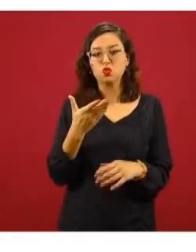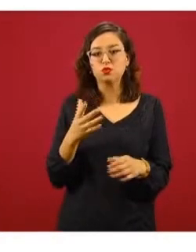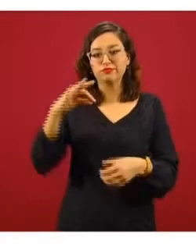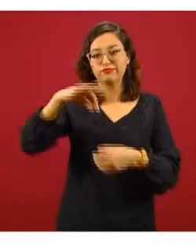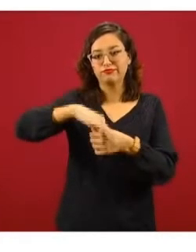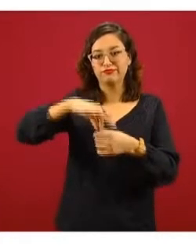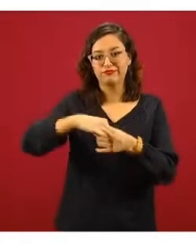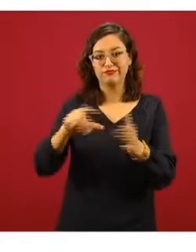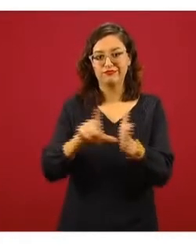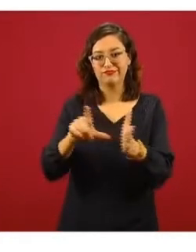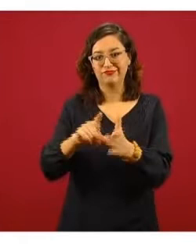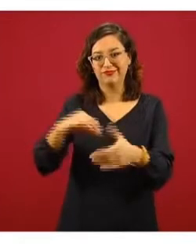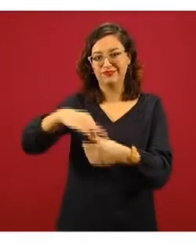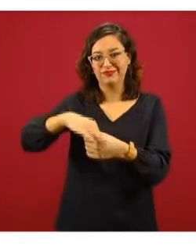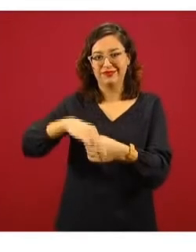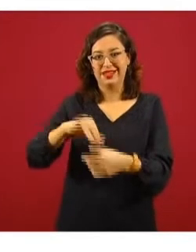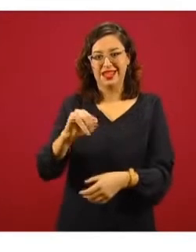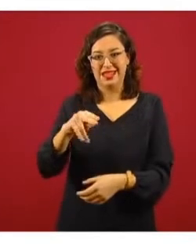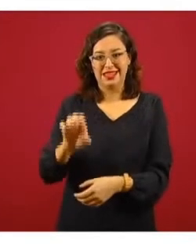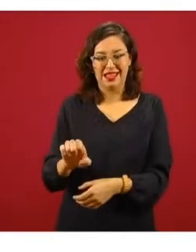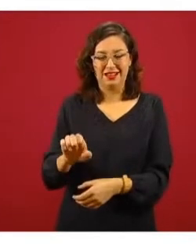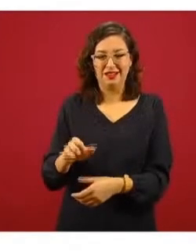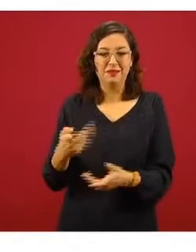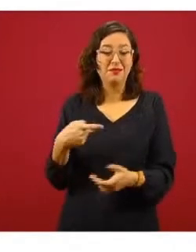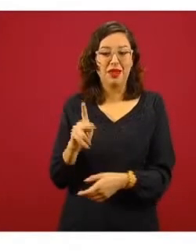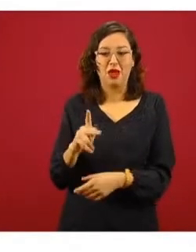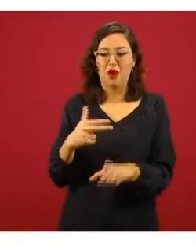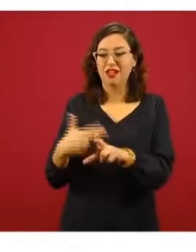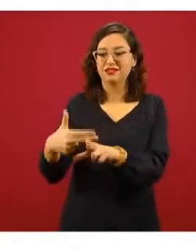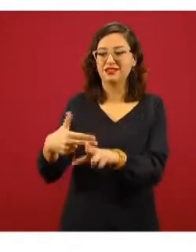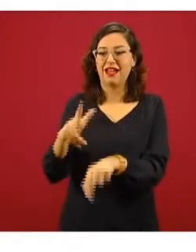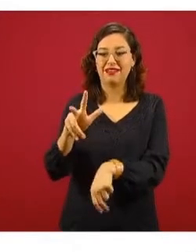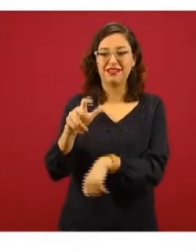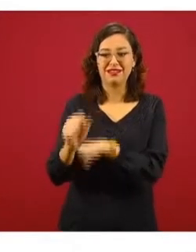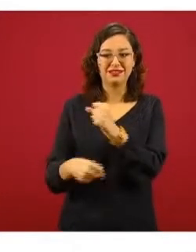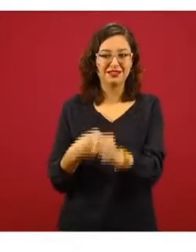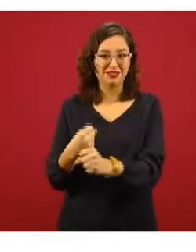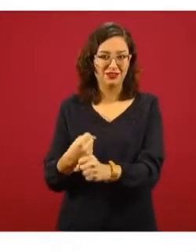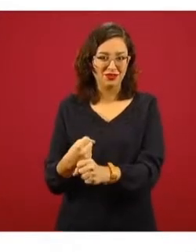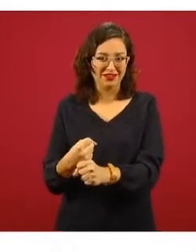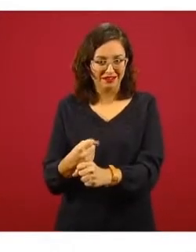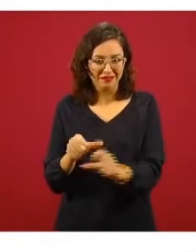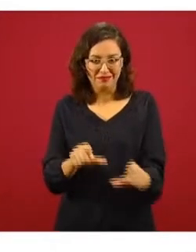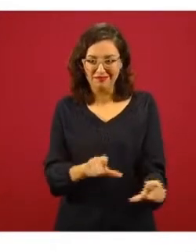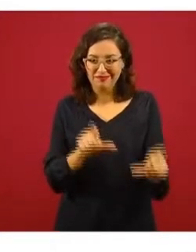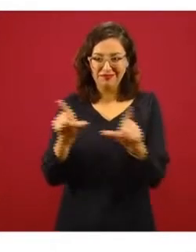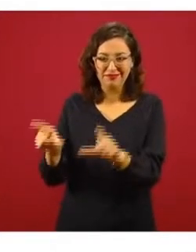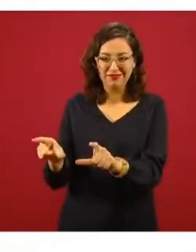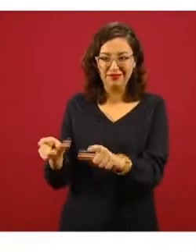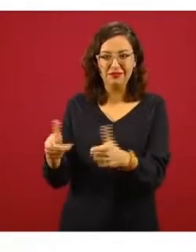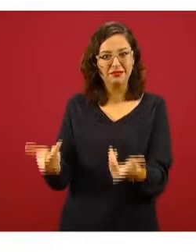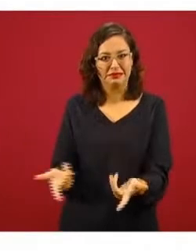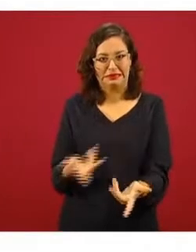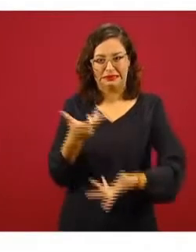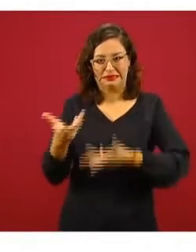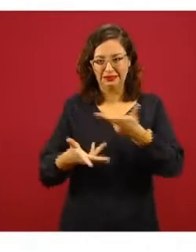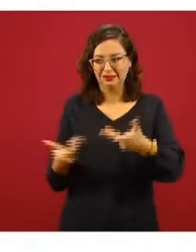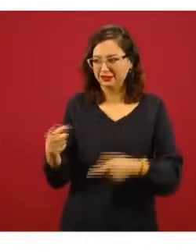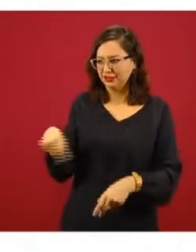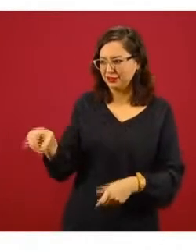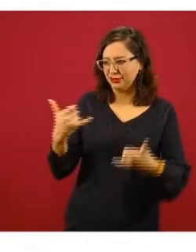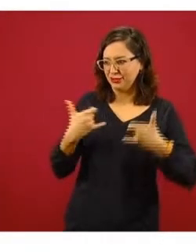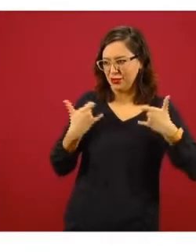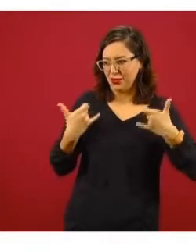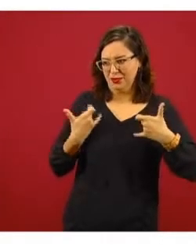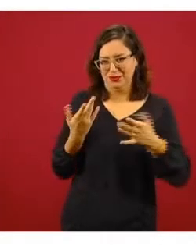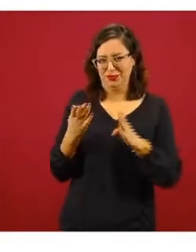es la credencial de elector. La credencial de elector, por definición, solamente se tiene cuando se tiene 18 años y por lo tanto todos estos jóvenes que